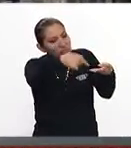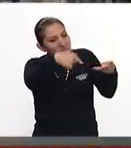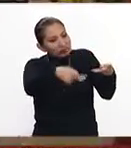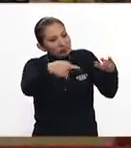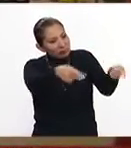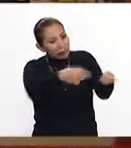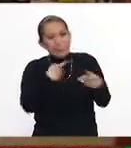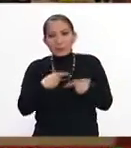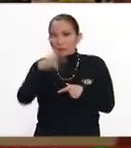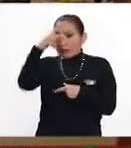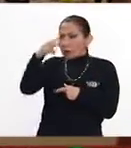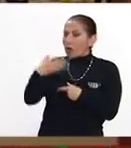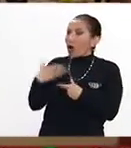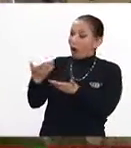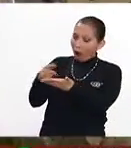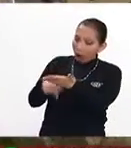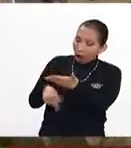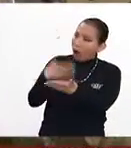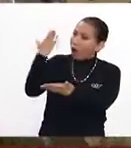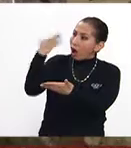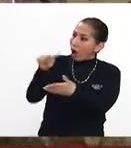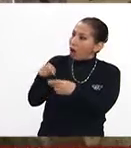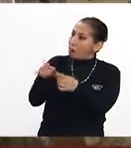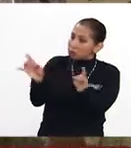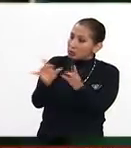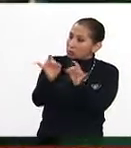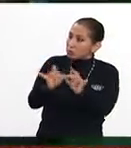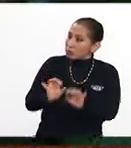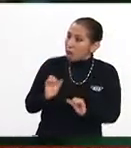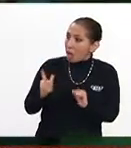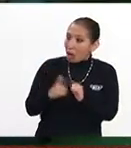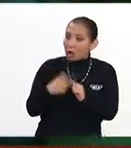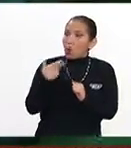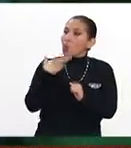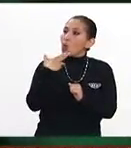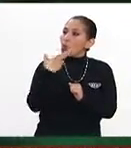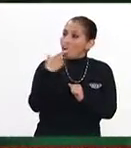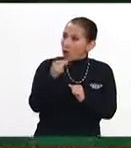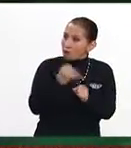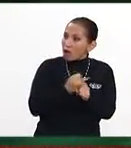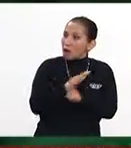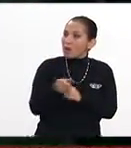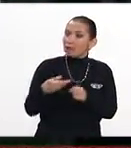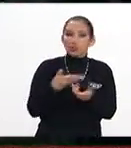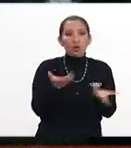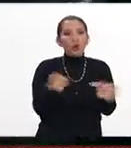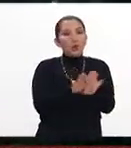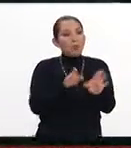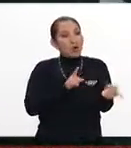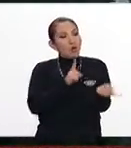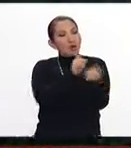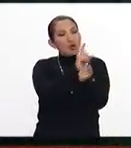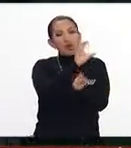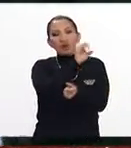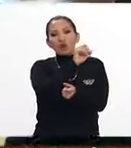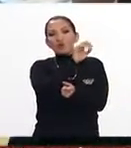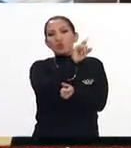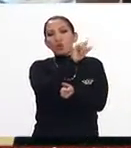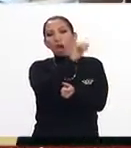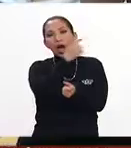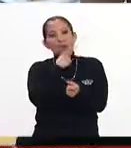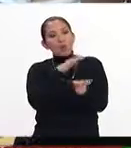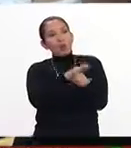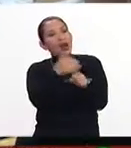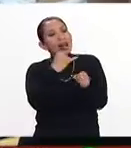y que los mexicanos allá sepan cómo utilizar esta información, cómo acercarse al consulado, qué pedir,